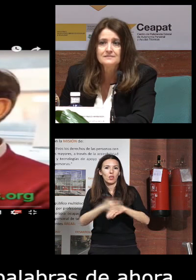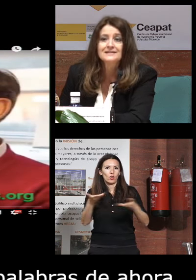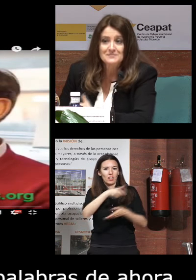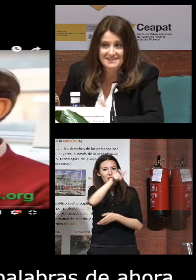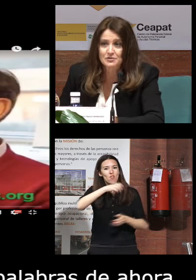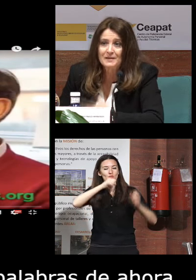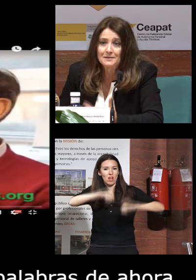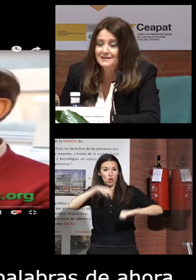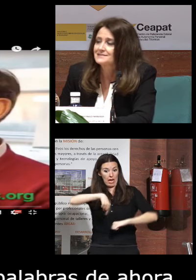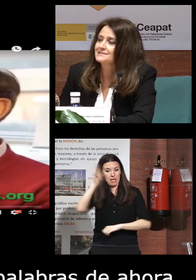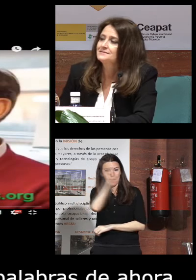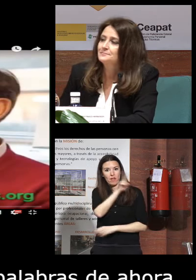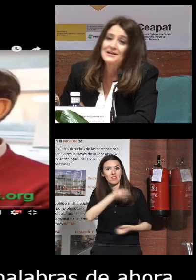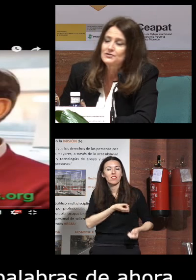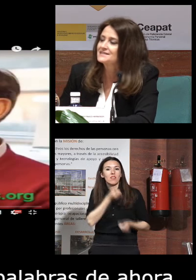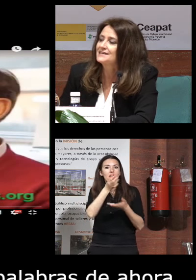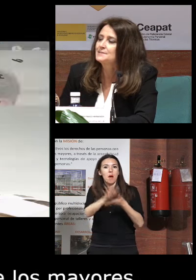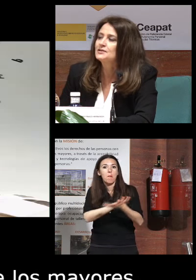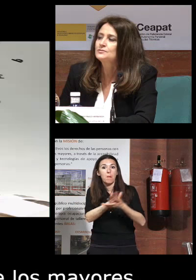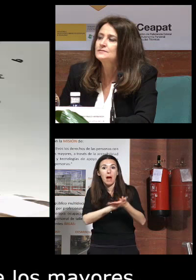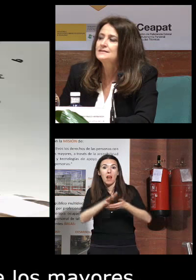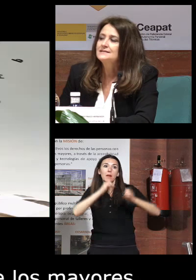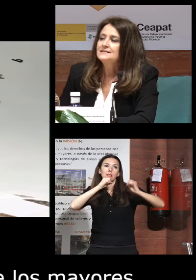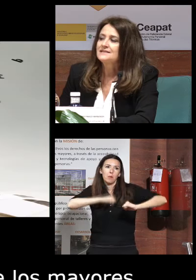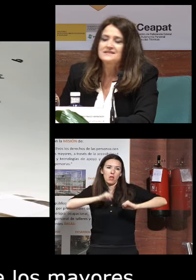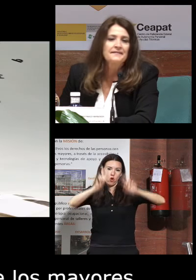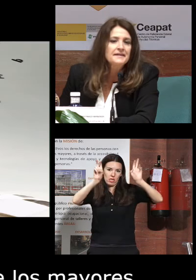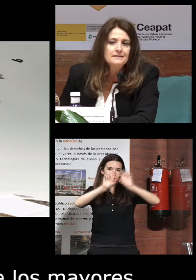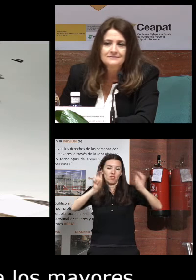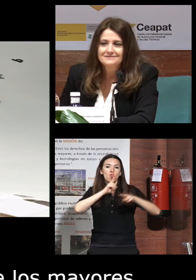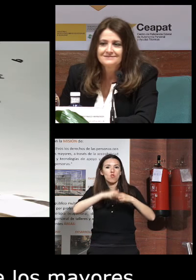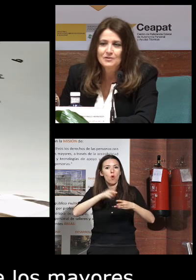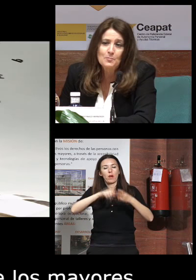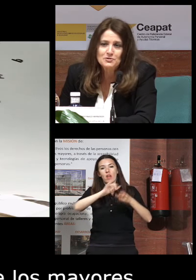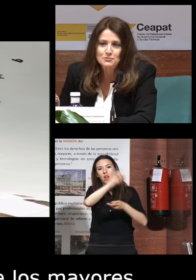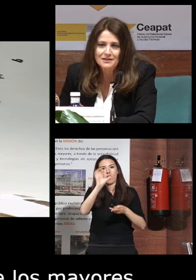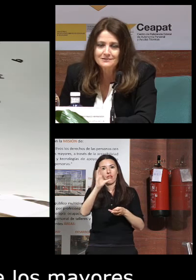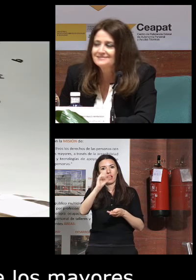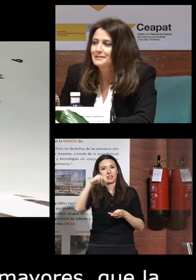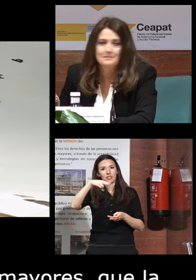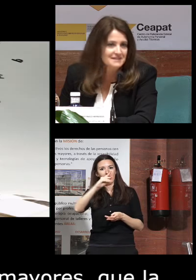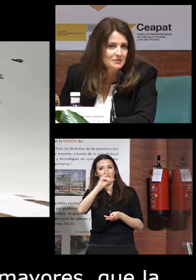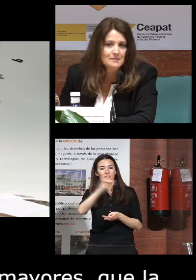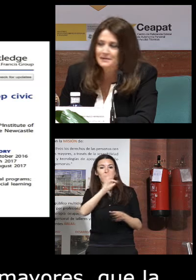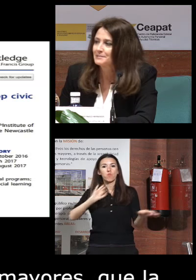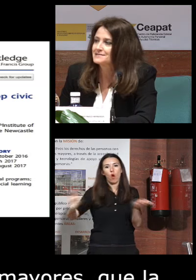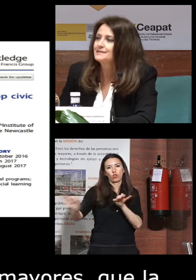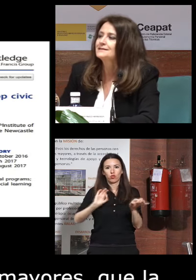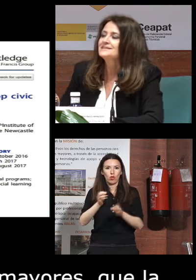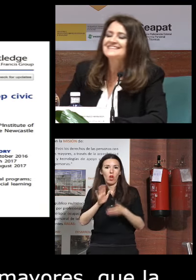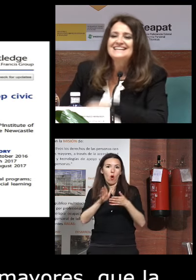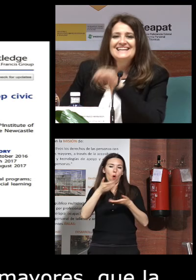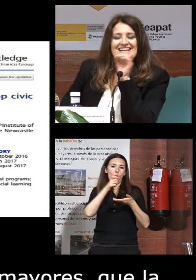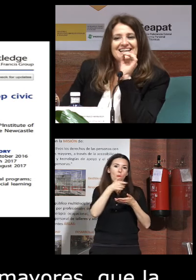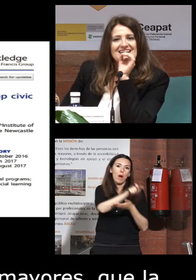Madrid transmitiendo palabras mayores que le han llamado zascandil postureo palabras de ahora palabras de